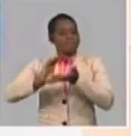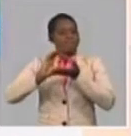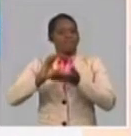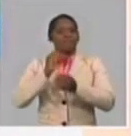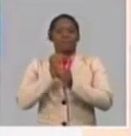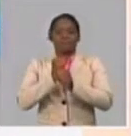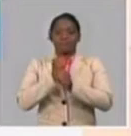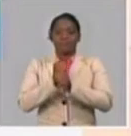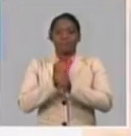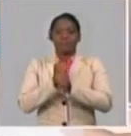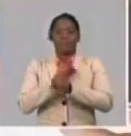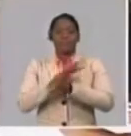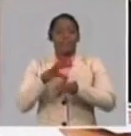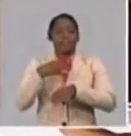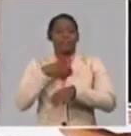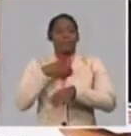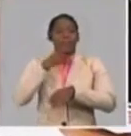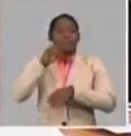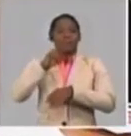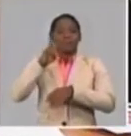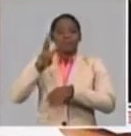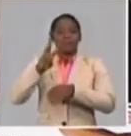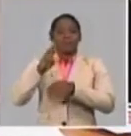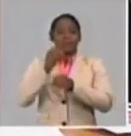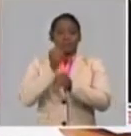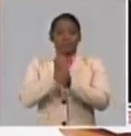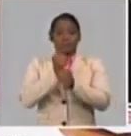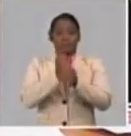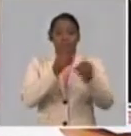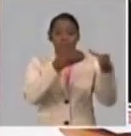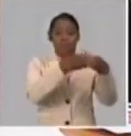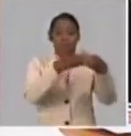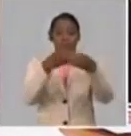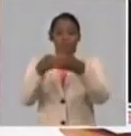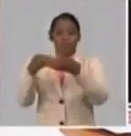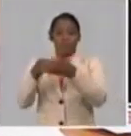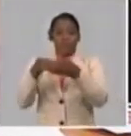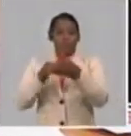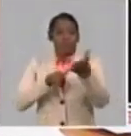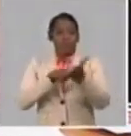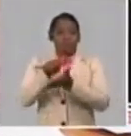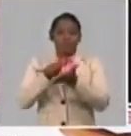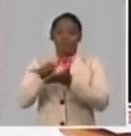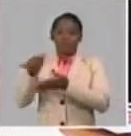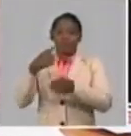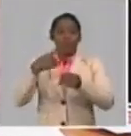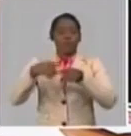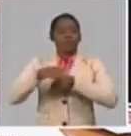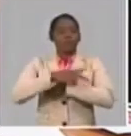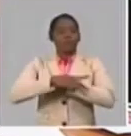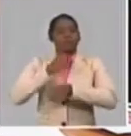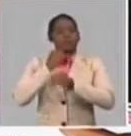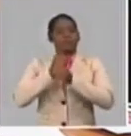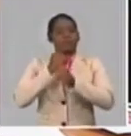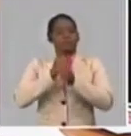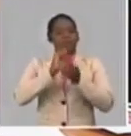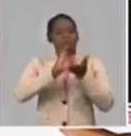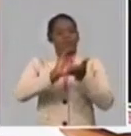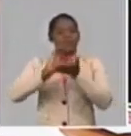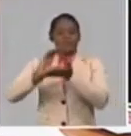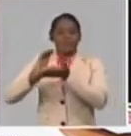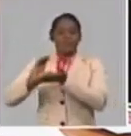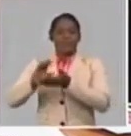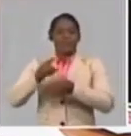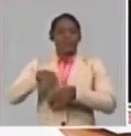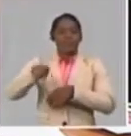23 las brigadas que han salido a cumplir esas misiones y que con su actual desmontan con